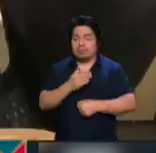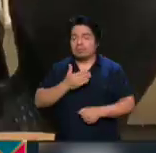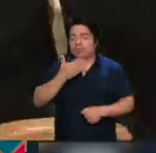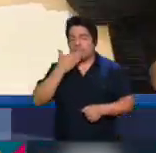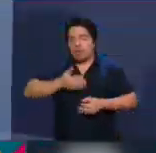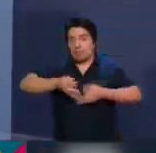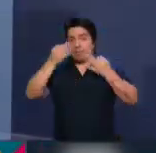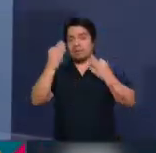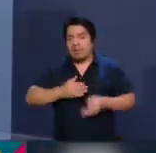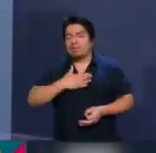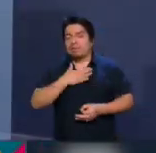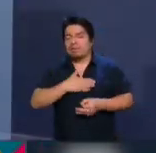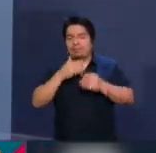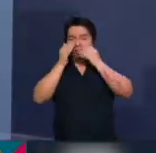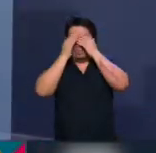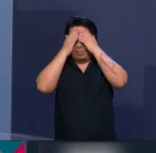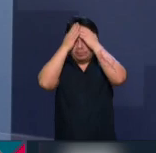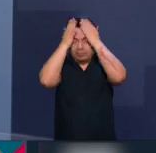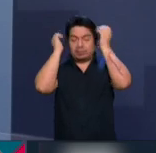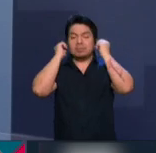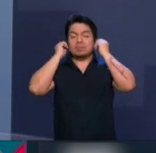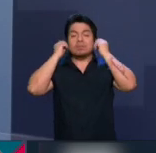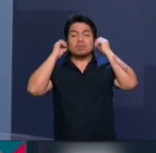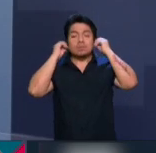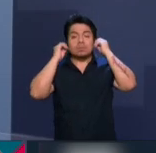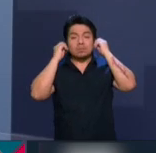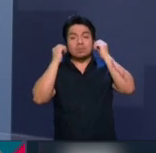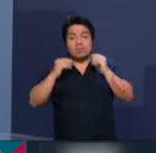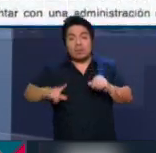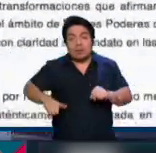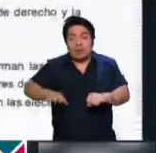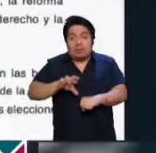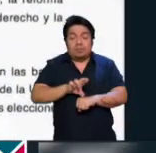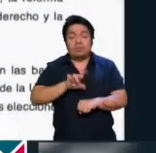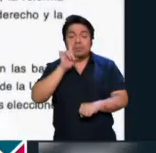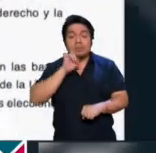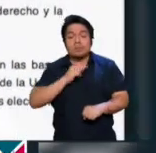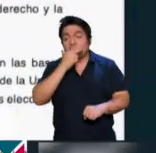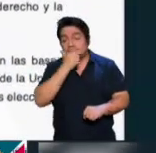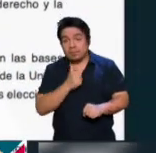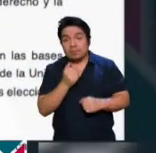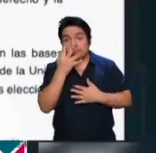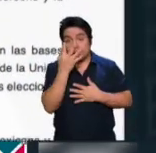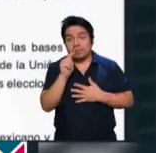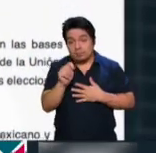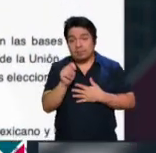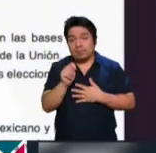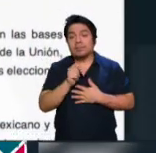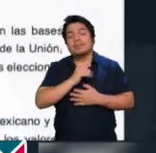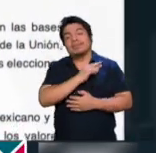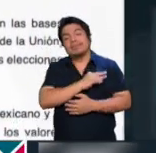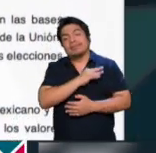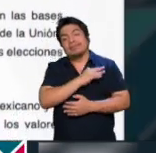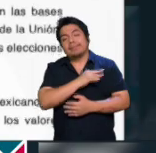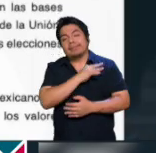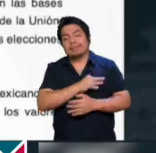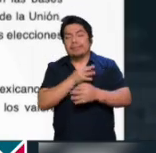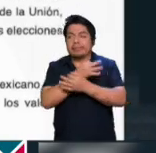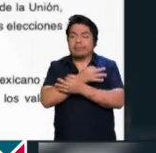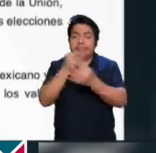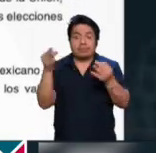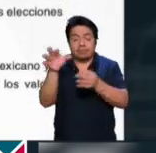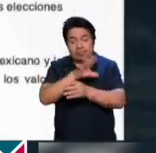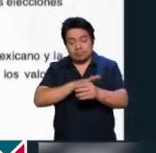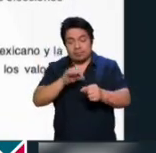causa justa. Por otro lado, gobernadoras y gobernadores emanados del movimiento de la Cuarta Transformación felicitaron a través de un pronunciamiento